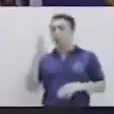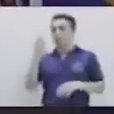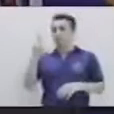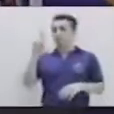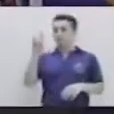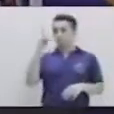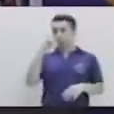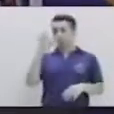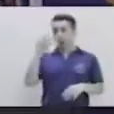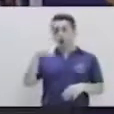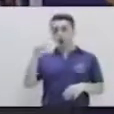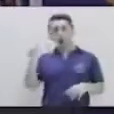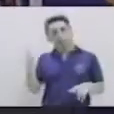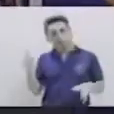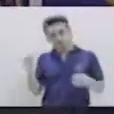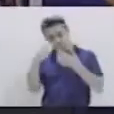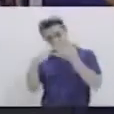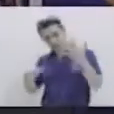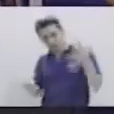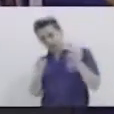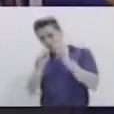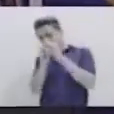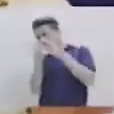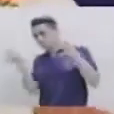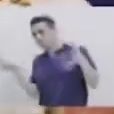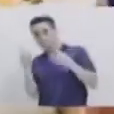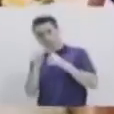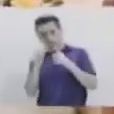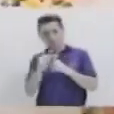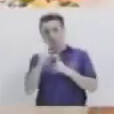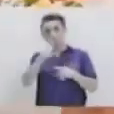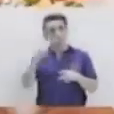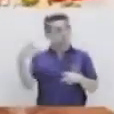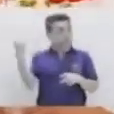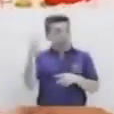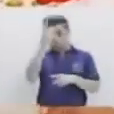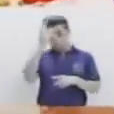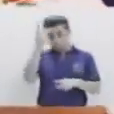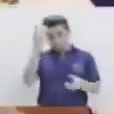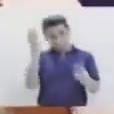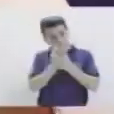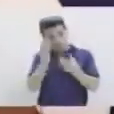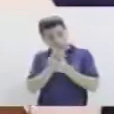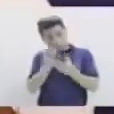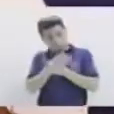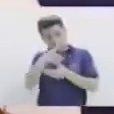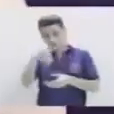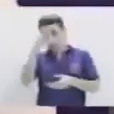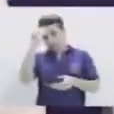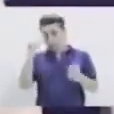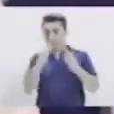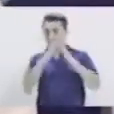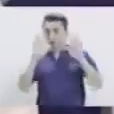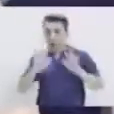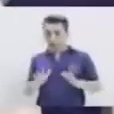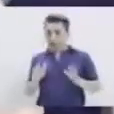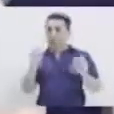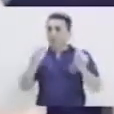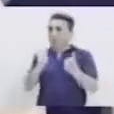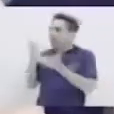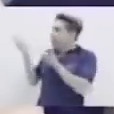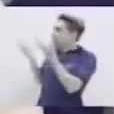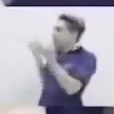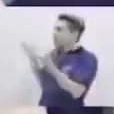tus trabajos tú los guardas en tu portafolio o en tu caja de Aprendo en Casa. Y lo compartes con tus amigos